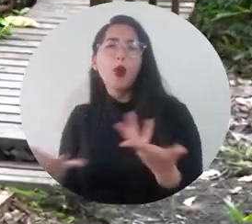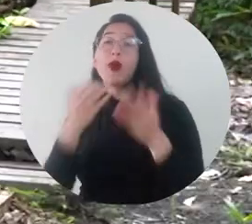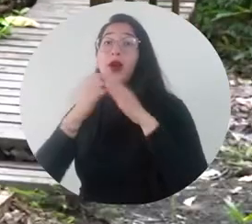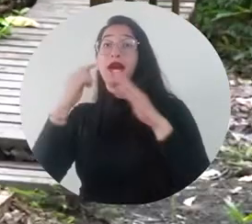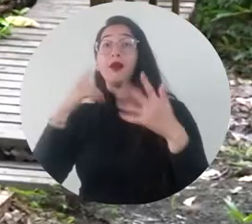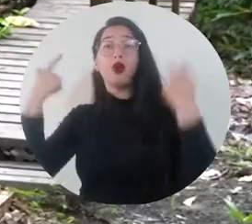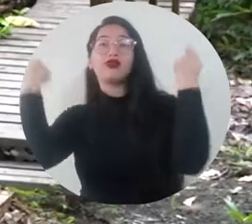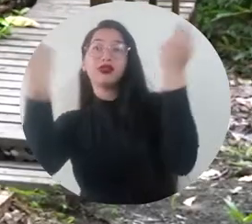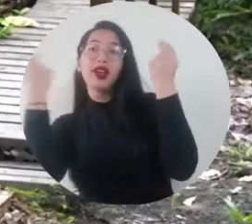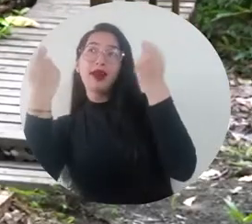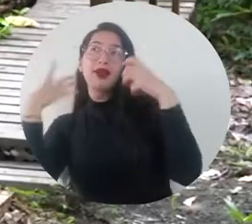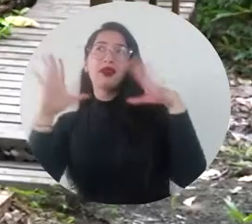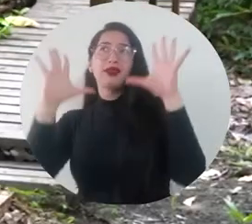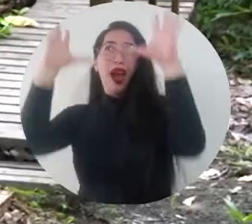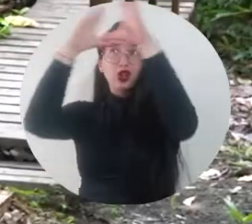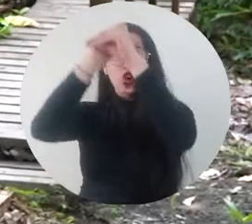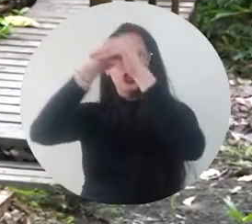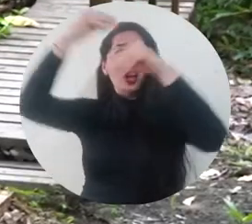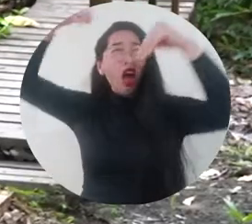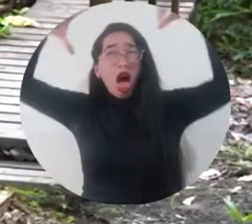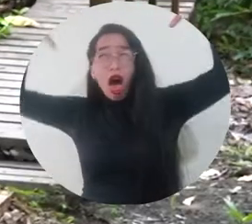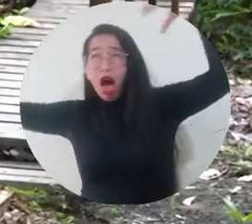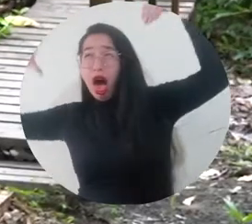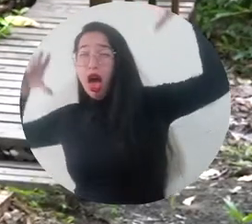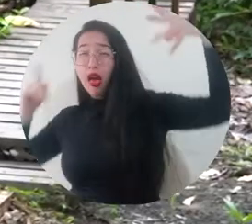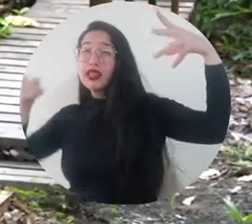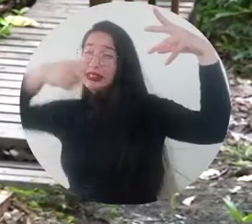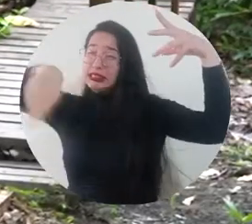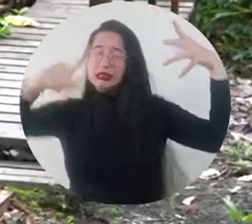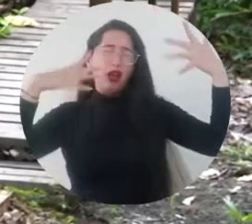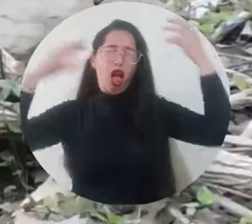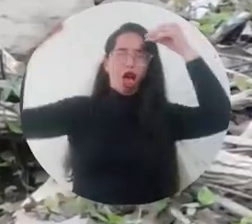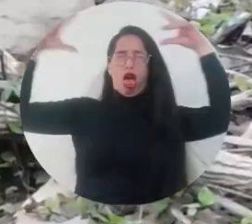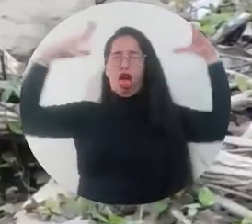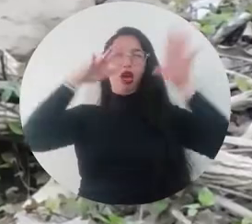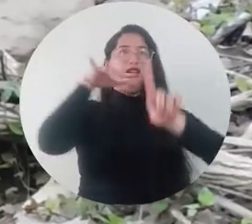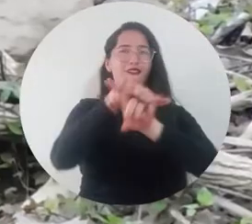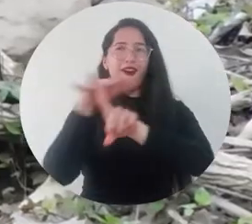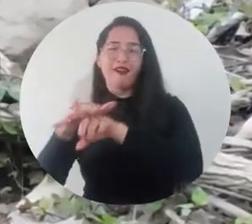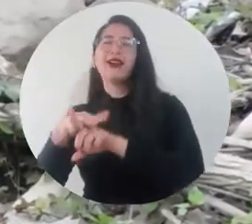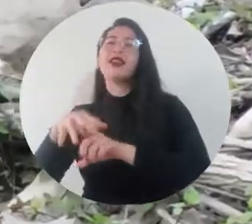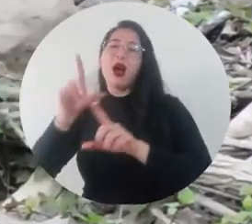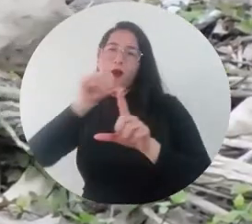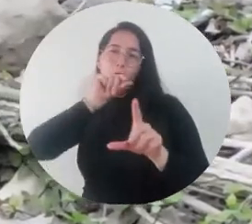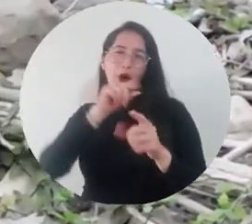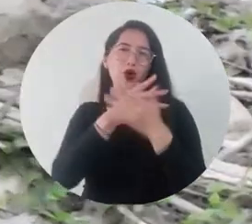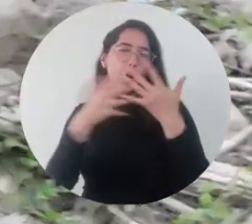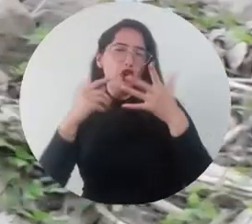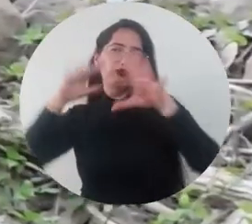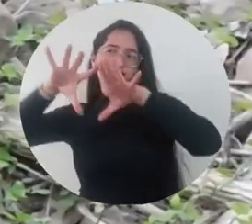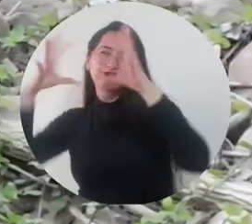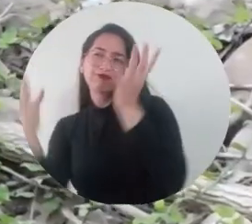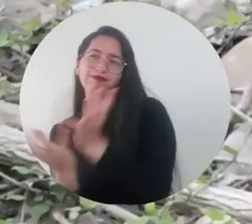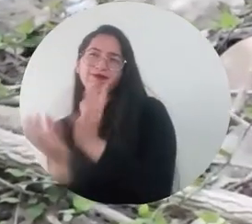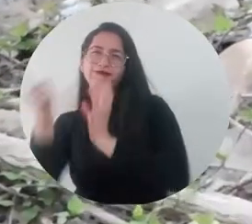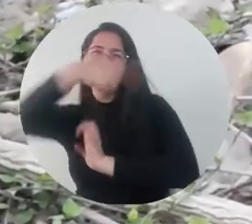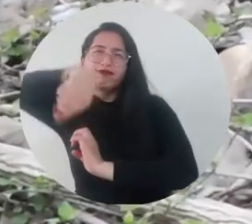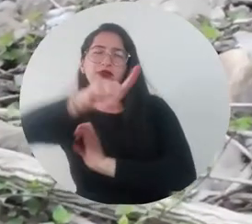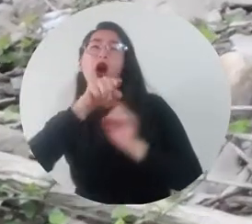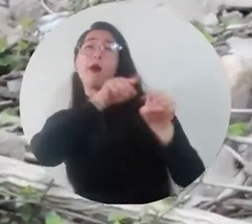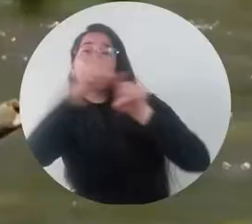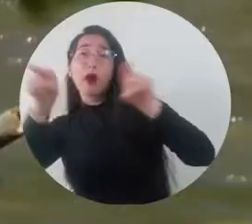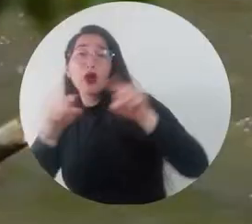seguras Esto haciendo referencia al impacto que tiene sobre las aves la contaminación lumínica que a nivel mundial se vive hoy